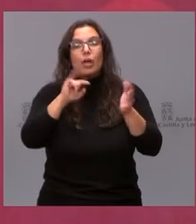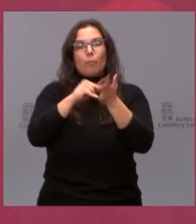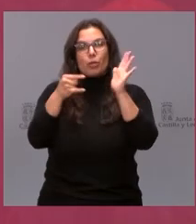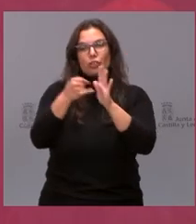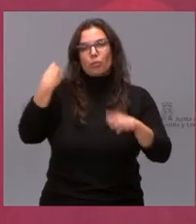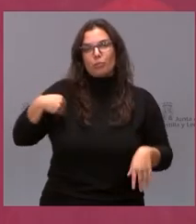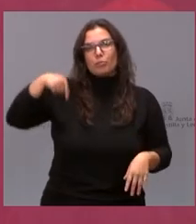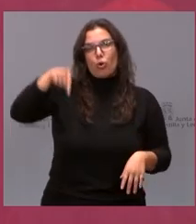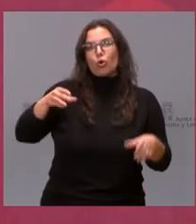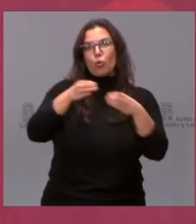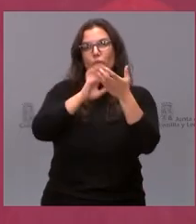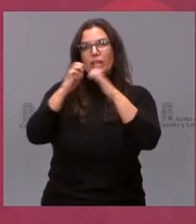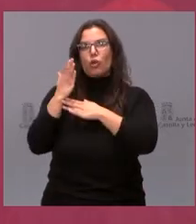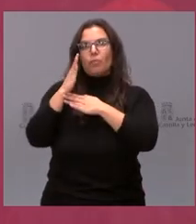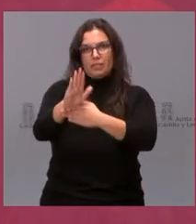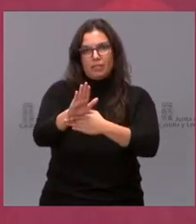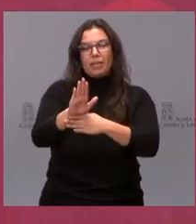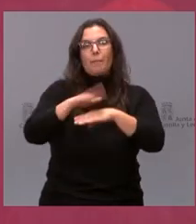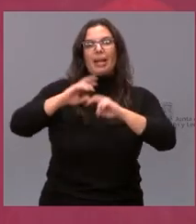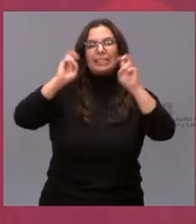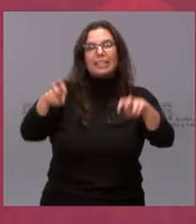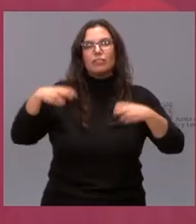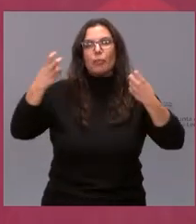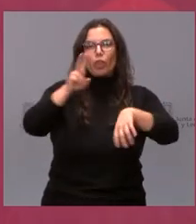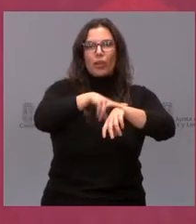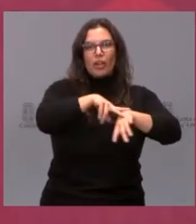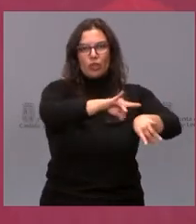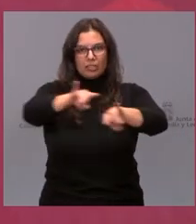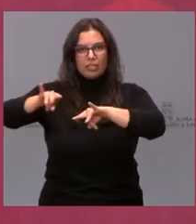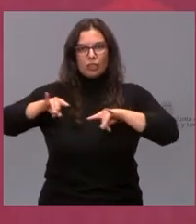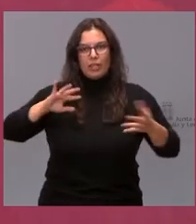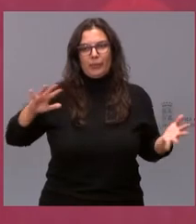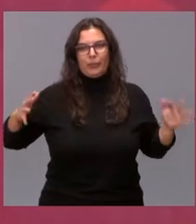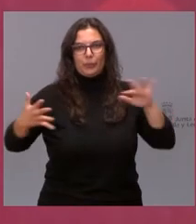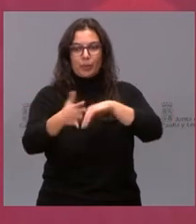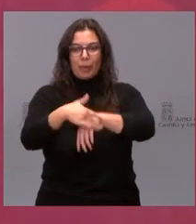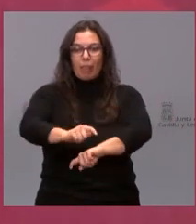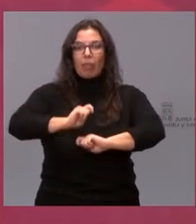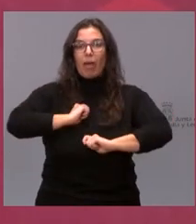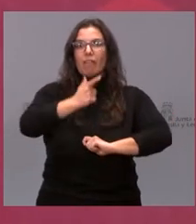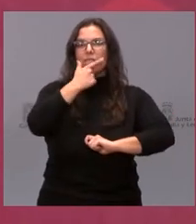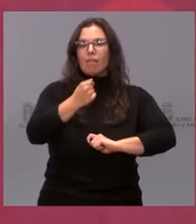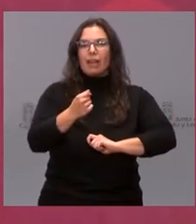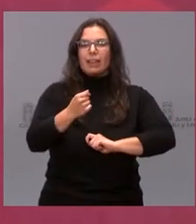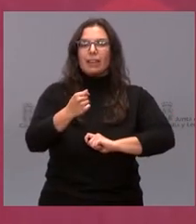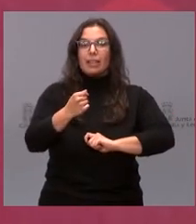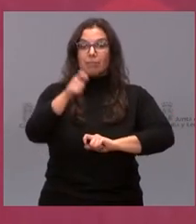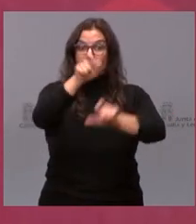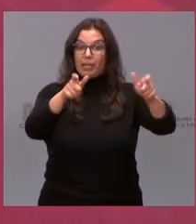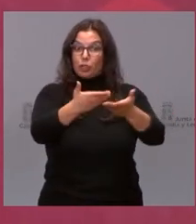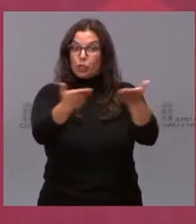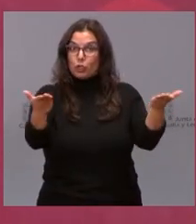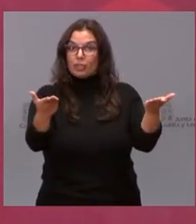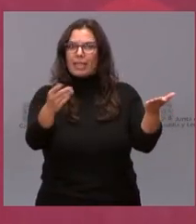presenta hoy aquí la Junta de Castilla y León de transformación de las delegaciones territoriales para que nos permita lograr que el ciudadano